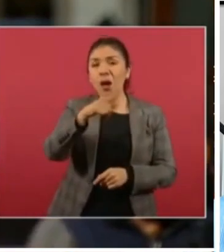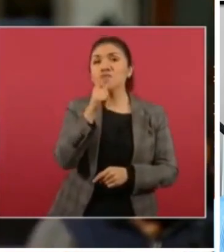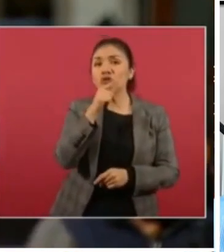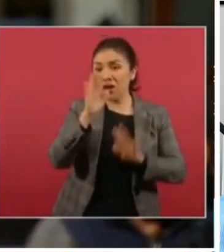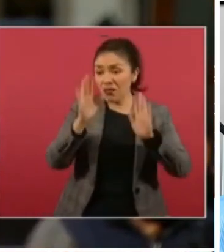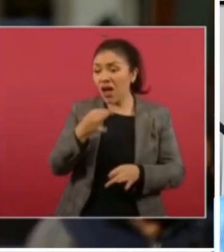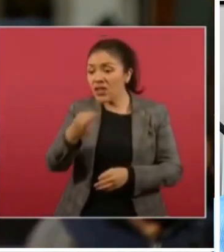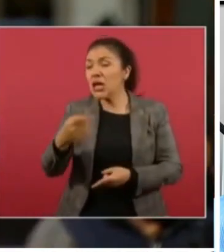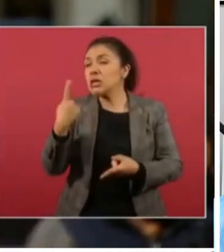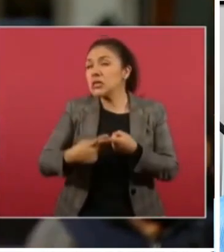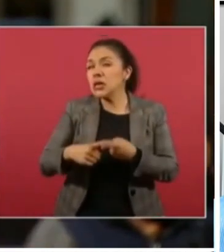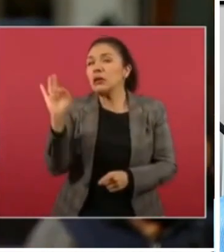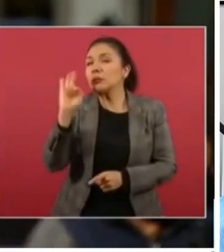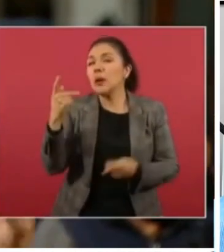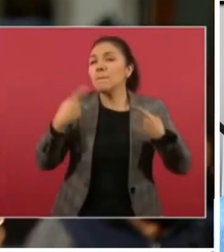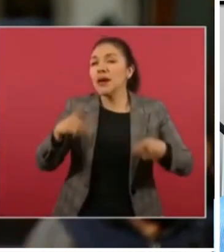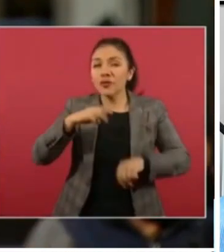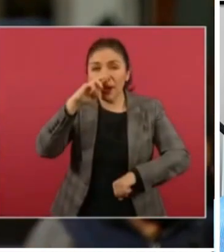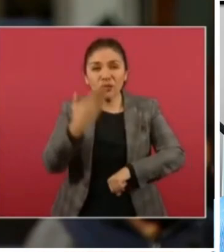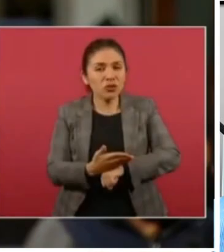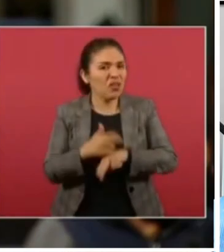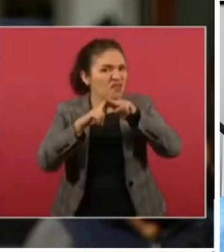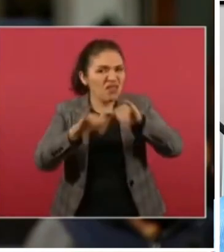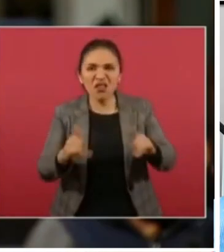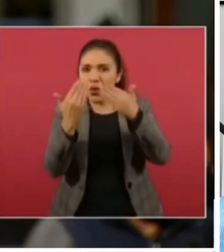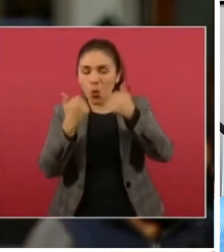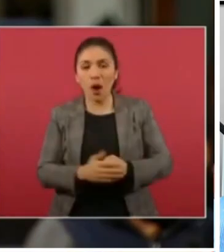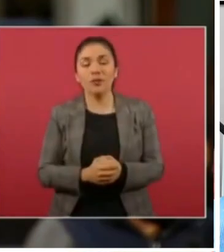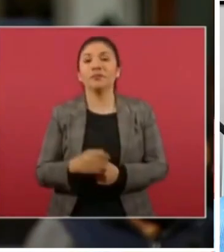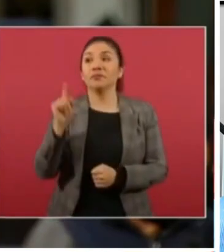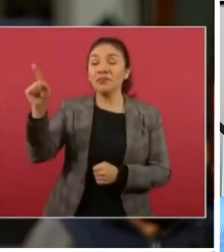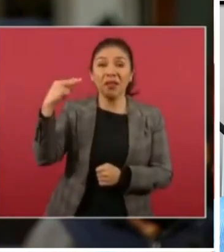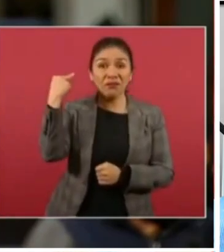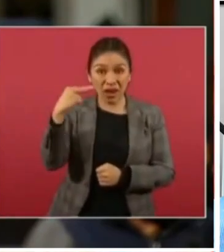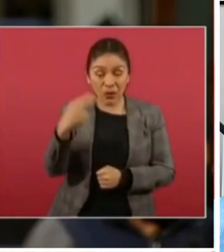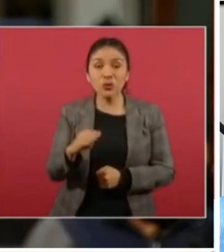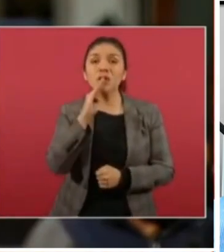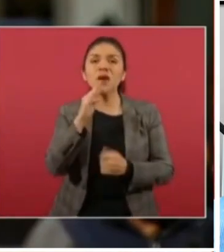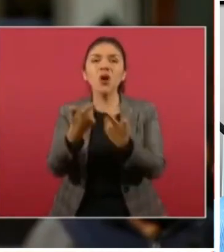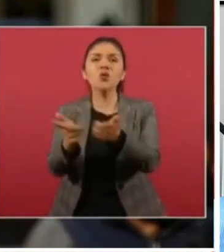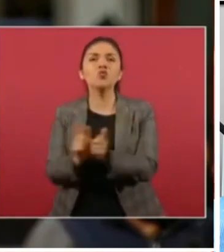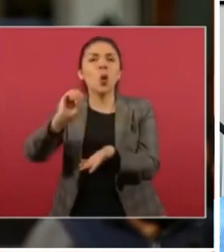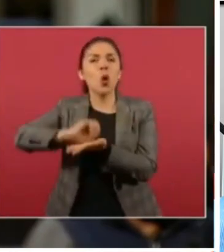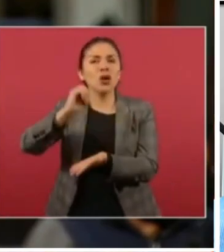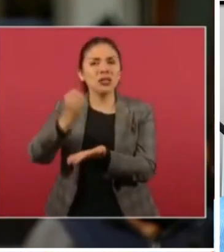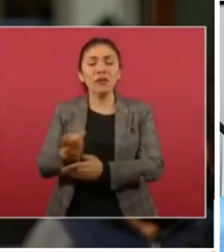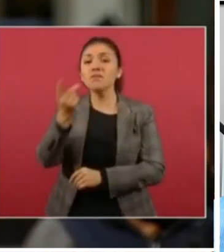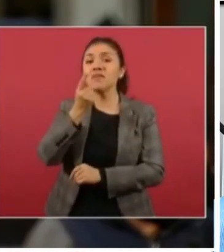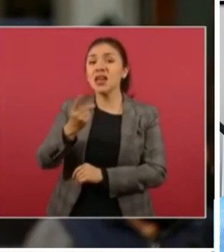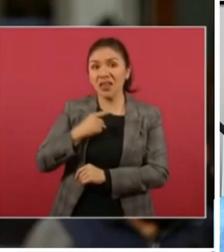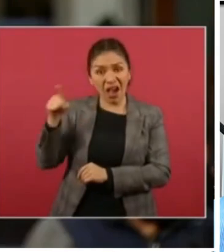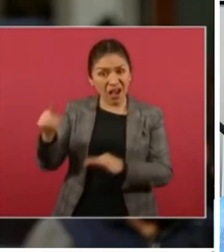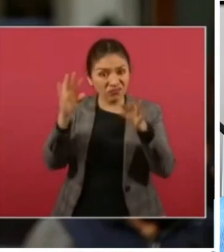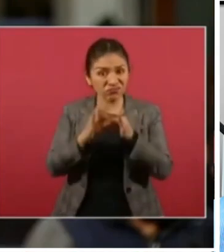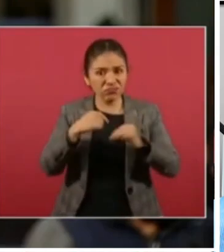por la muerte de su hija. En Veracruz, acabo de venir de Veracruz, las mamás del colectivo de Orizaba me dijeron con sus